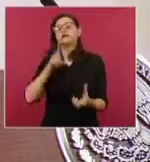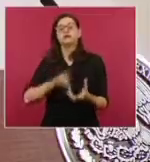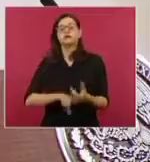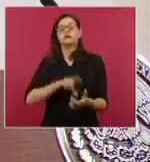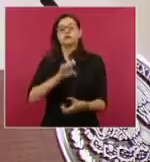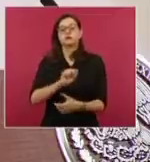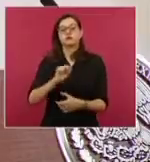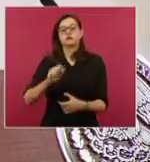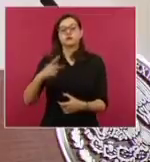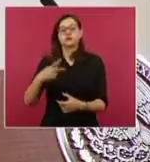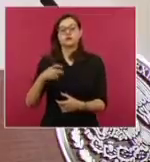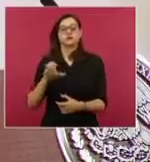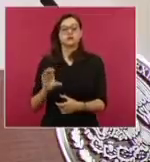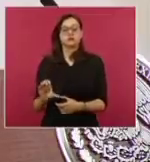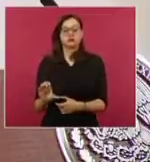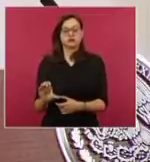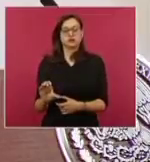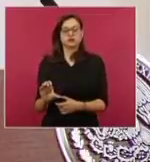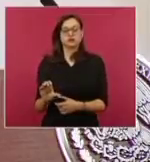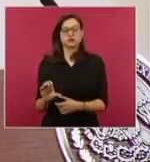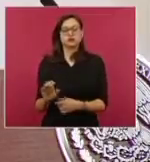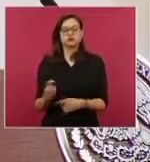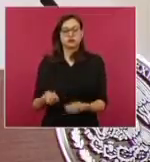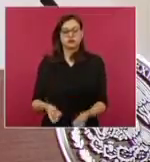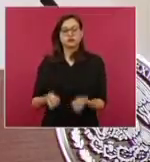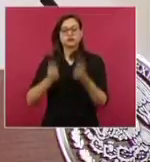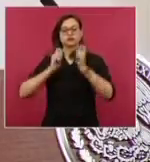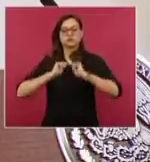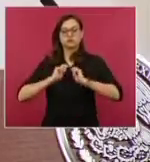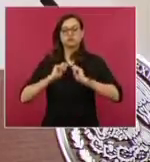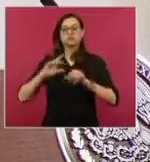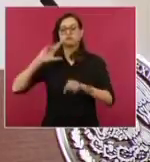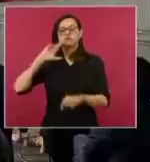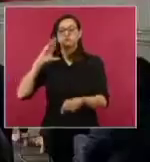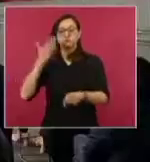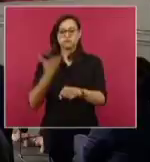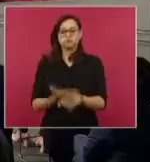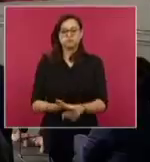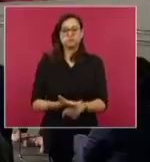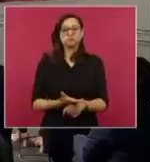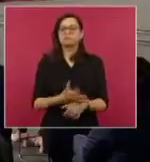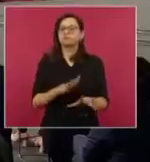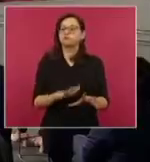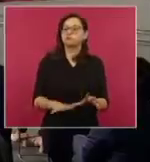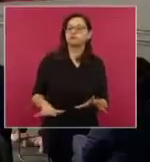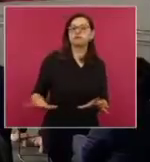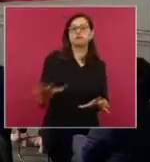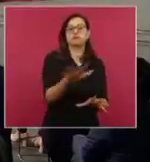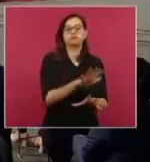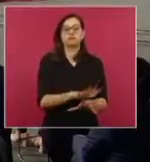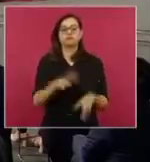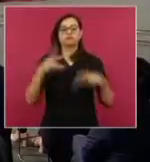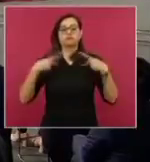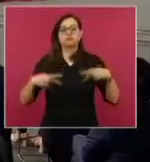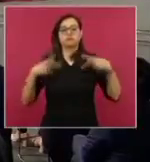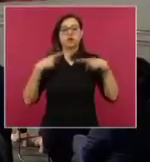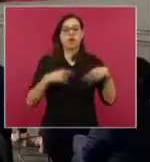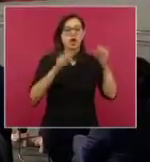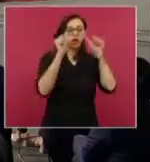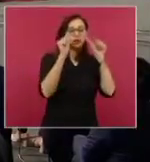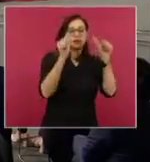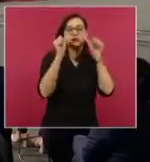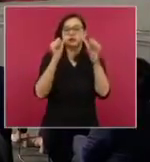Protección Ciudadana se realizan labores de atención a la sociedad para recoger